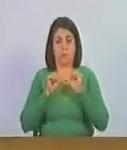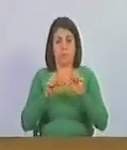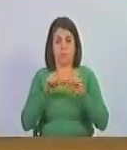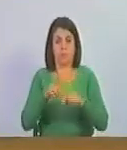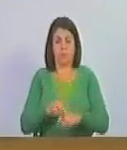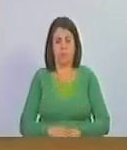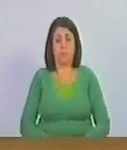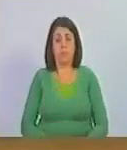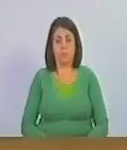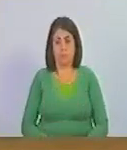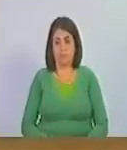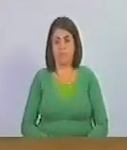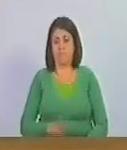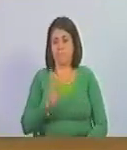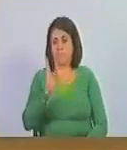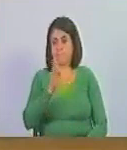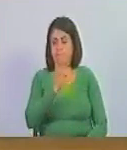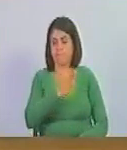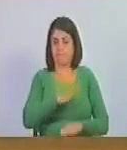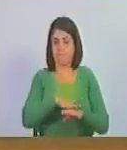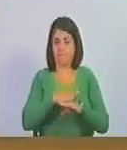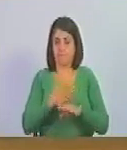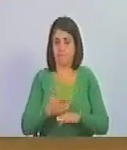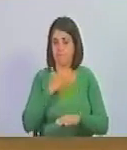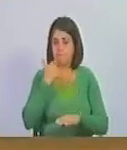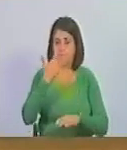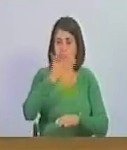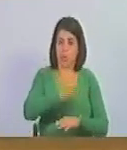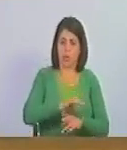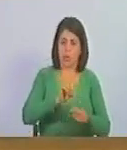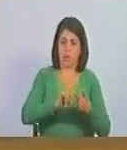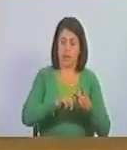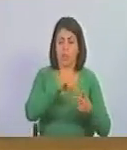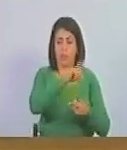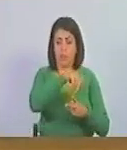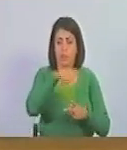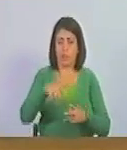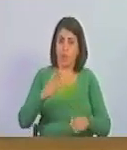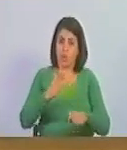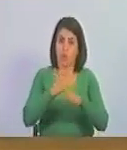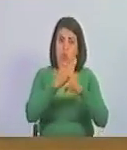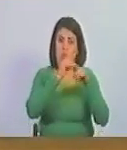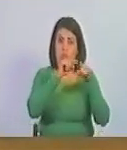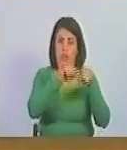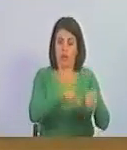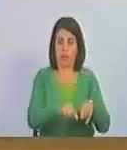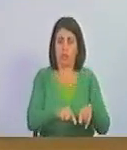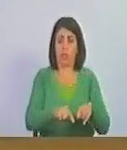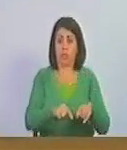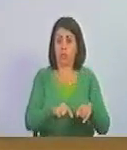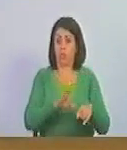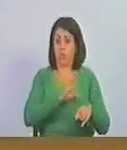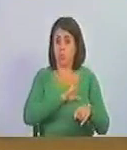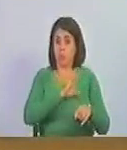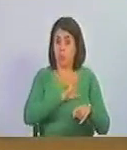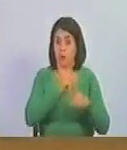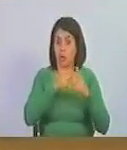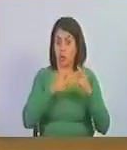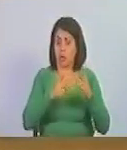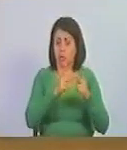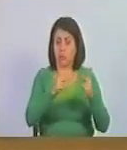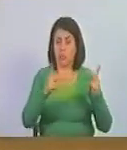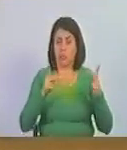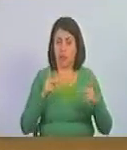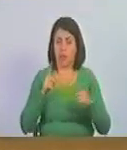severísimas penas, muerte para aquellos que atentaran contra los tesoros, contra el caudal público.